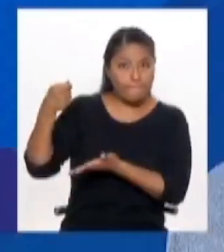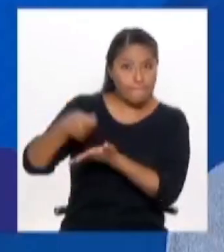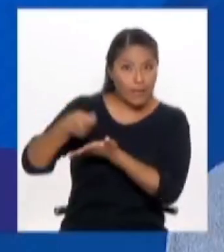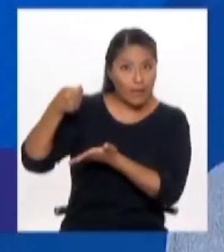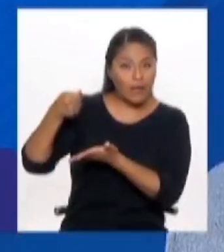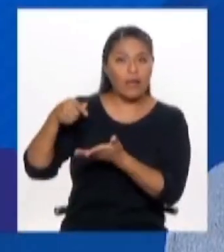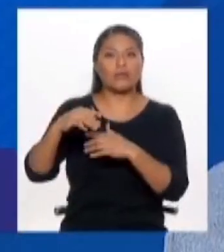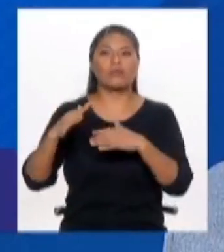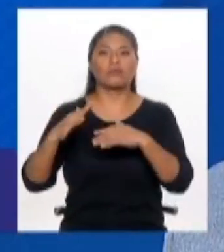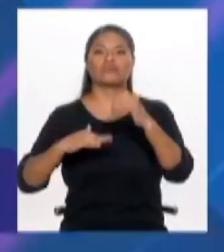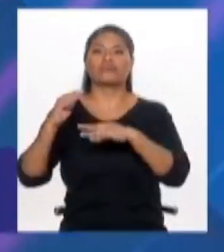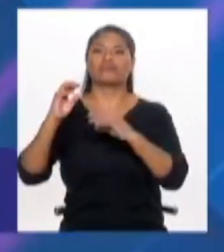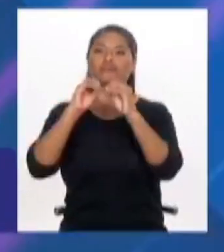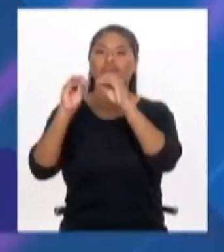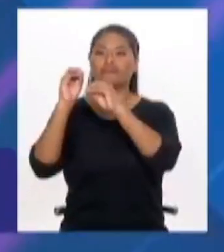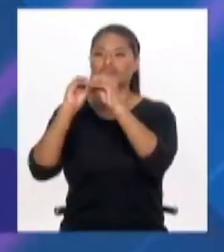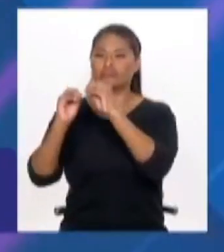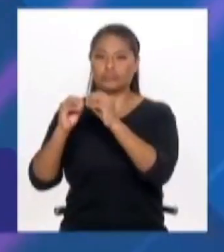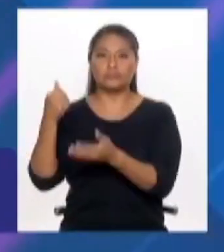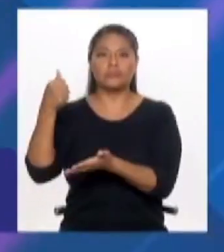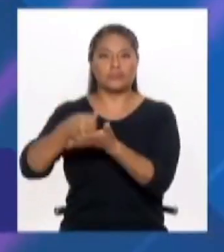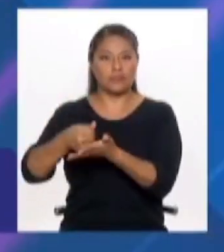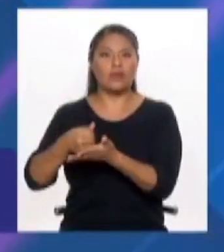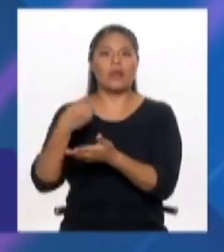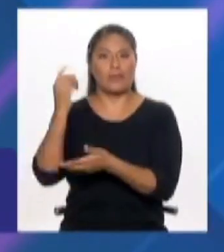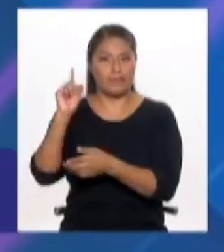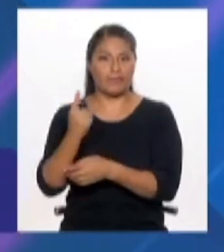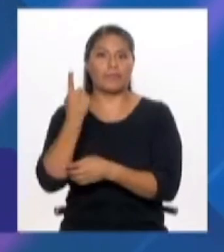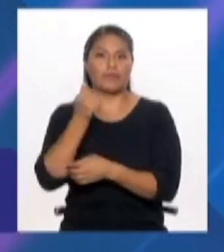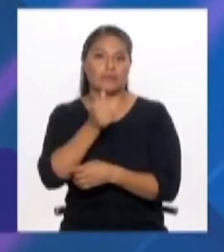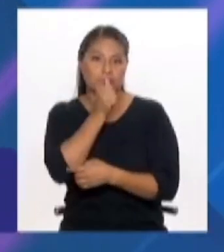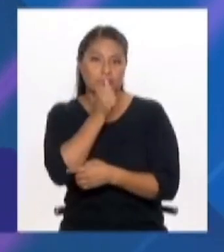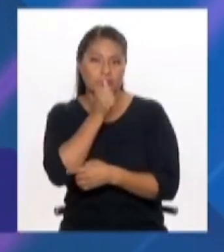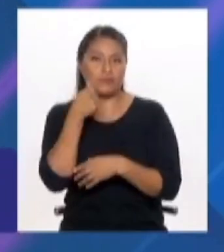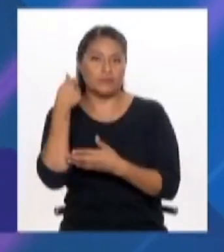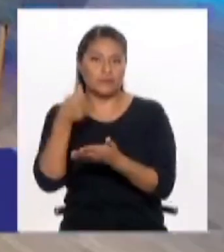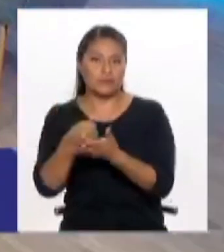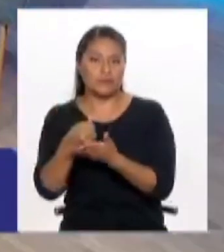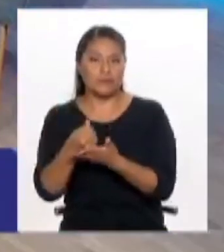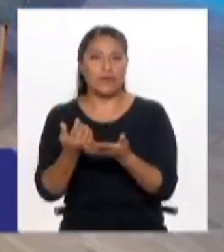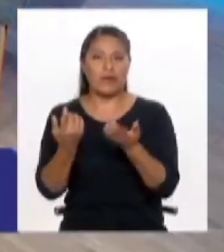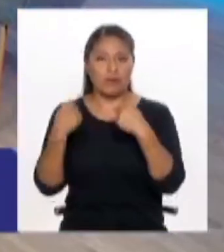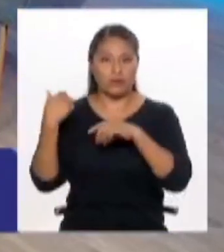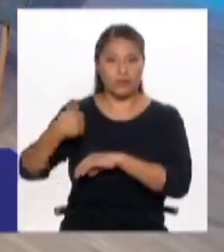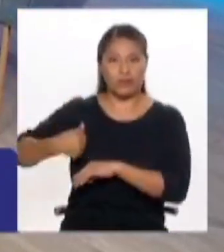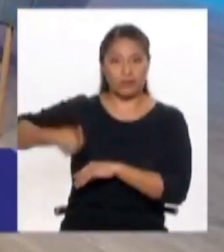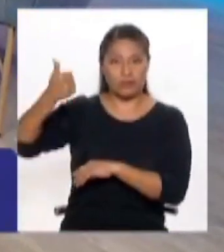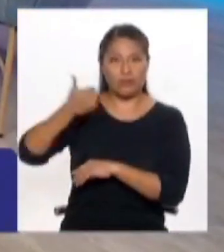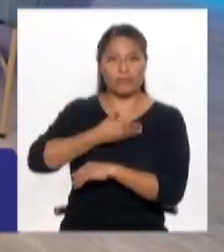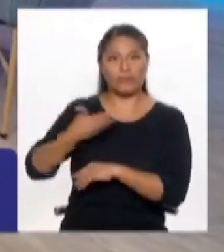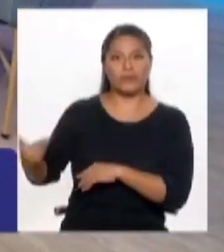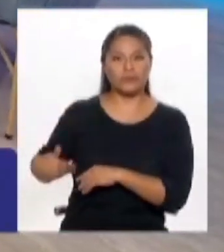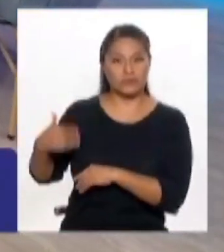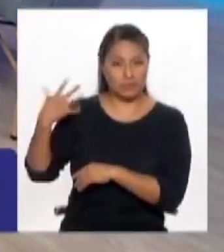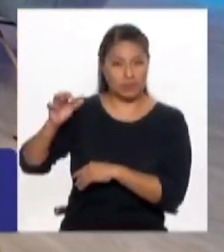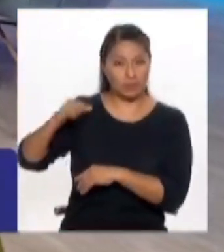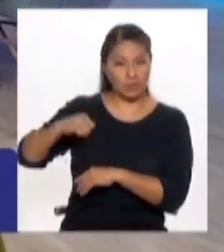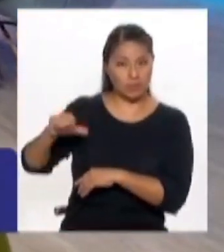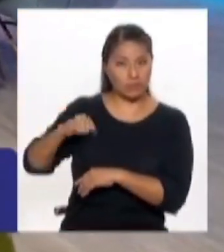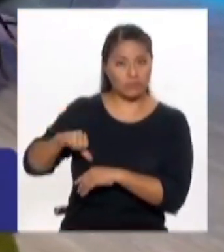mantenga. Pero ¿no existe ya, digamos, en las autoridades públicas, en este caso la municipalidad,